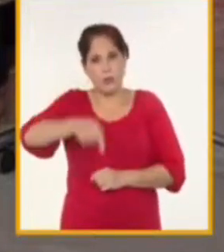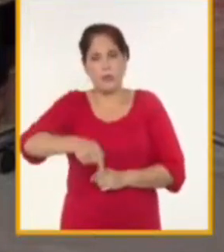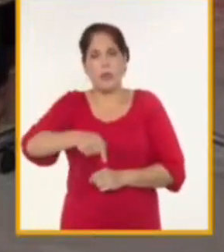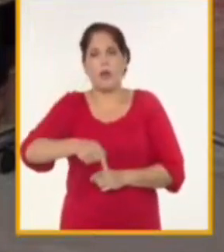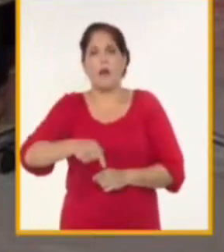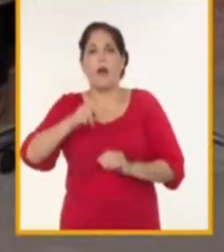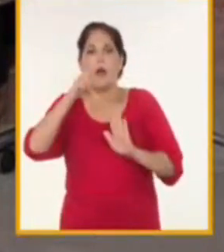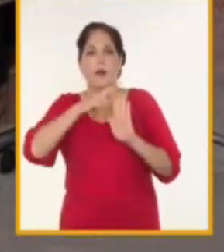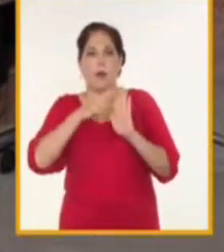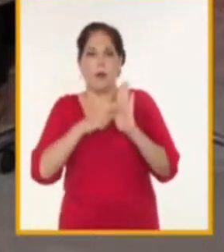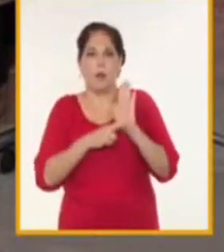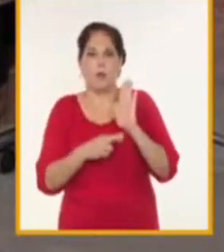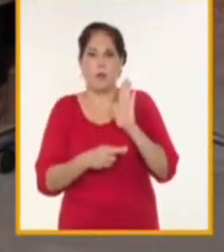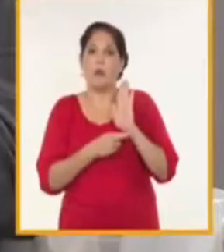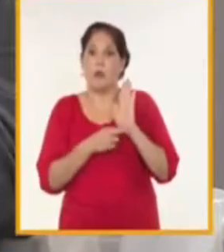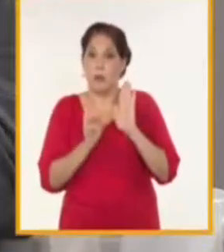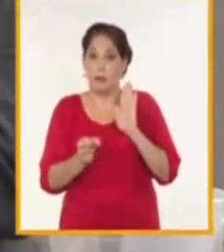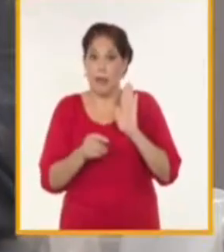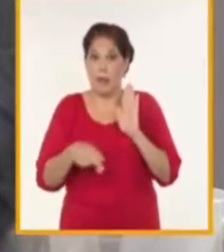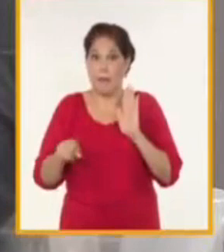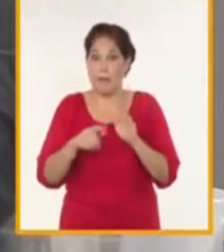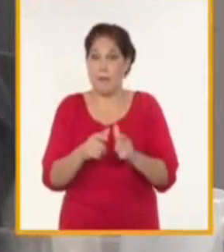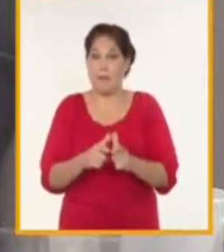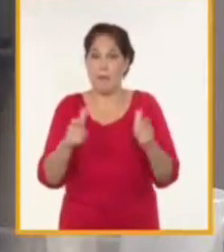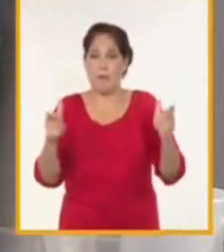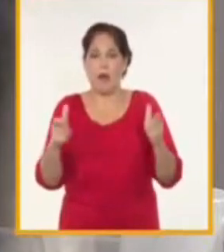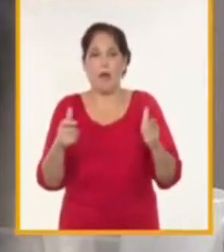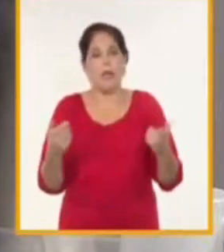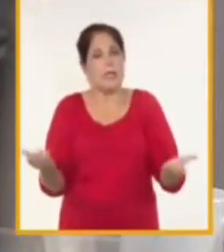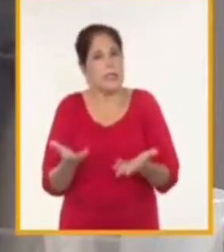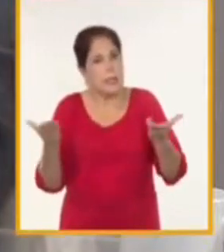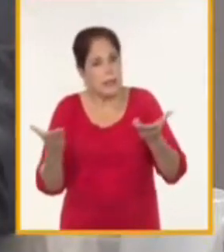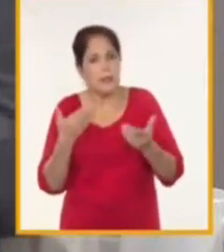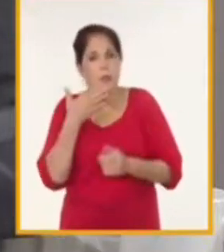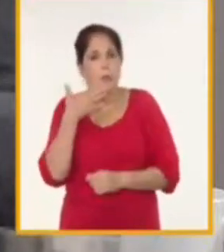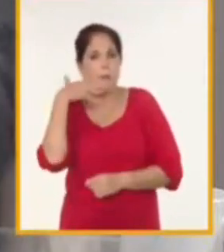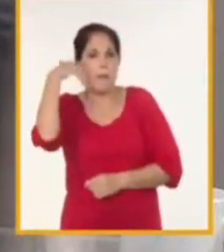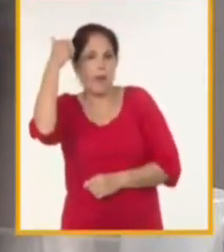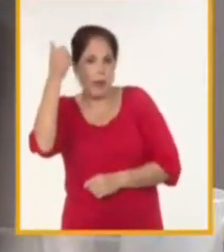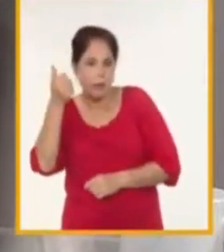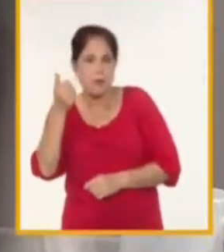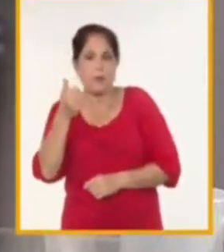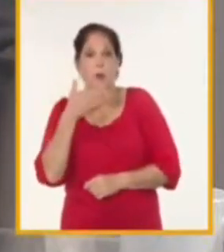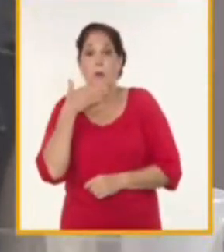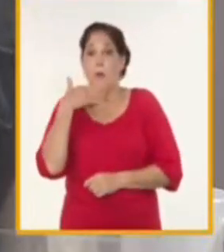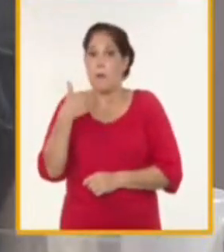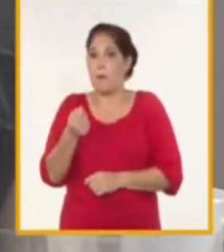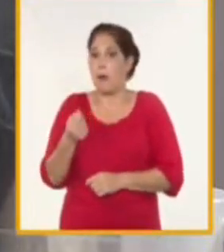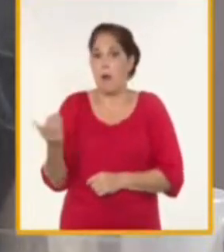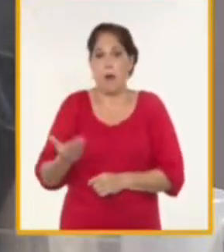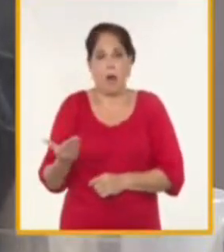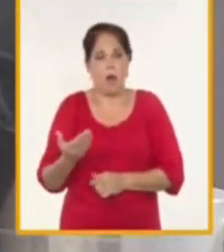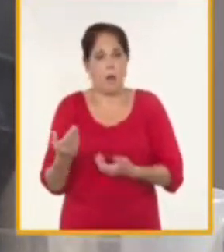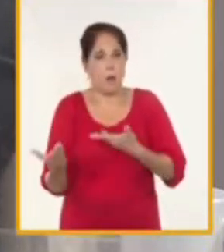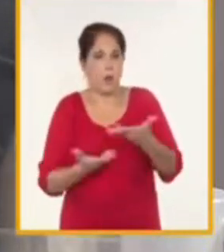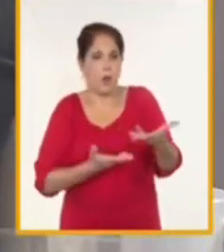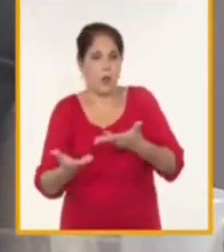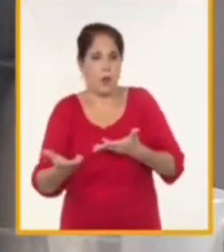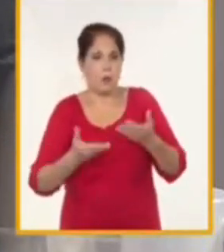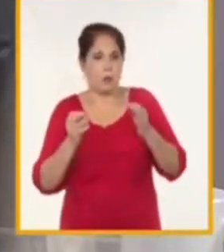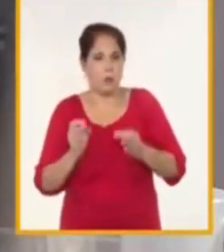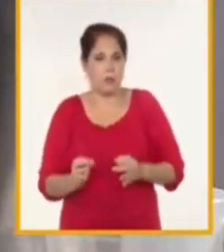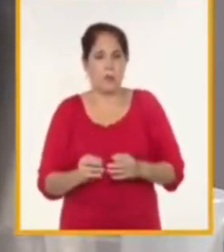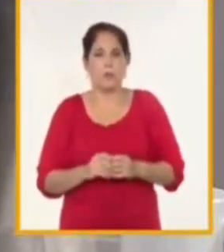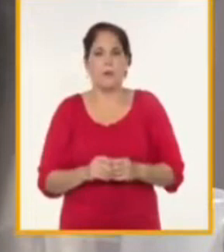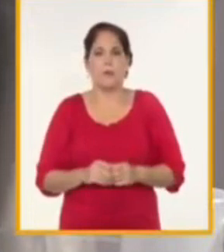regulatorio para dotar de mayores incentivos de mayores beneficios de mayor agilidad y de